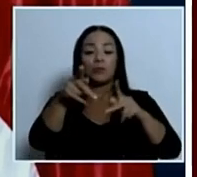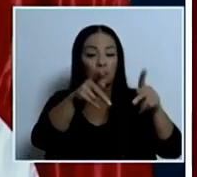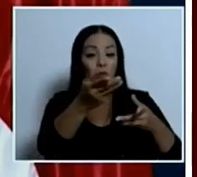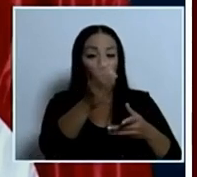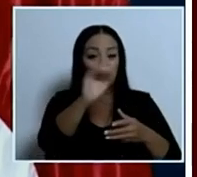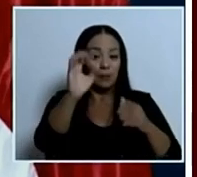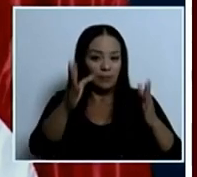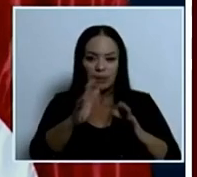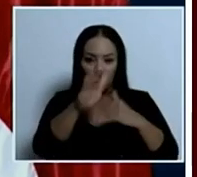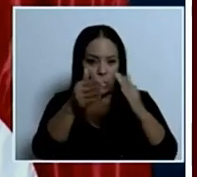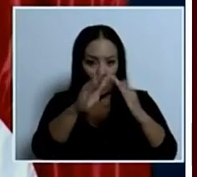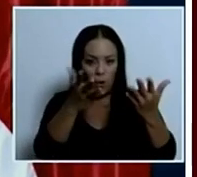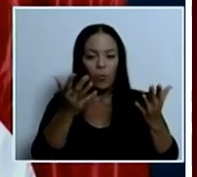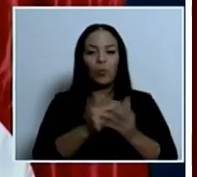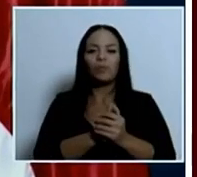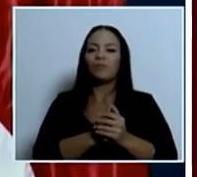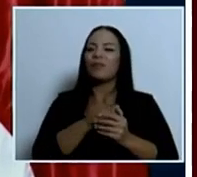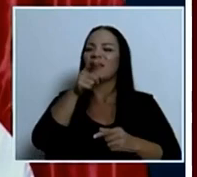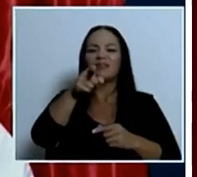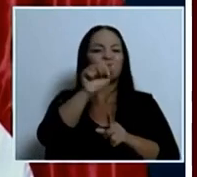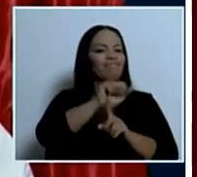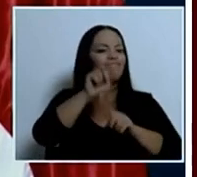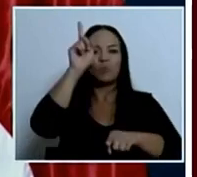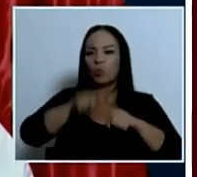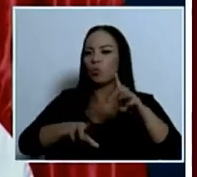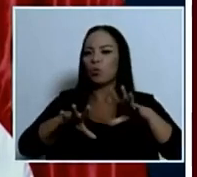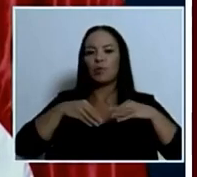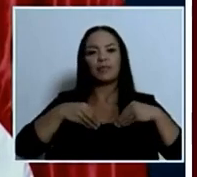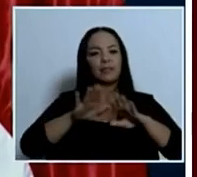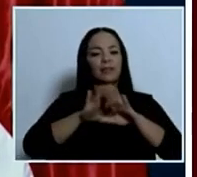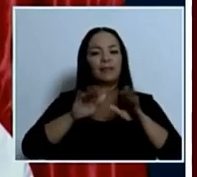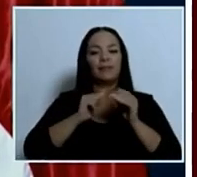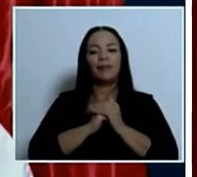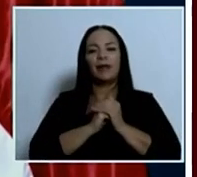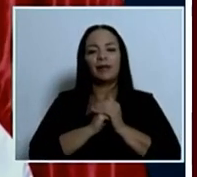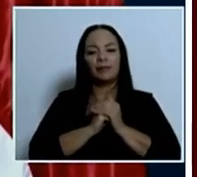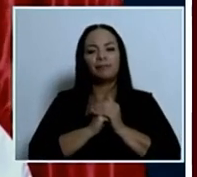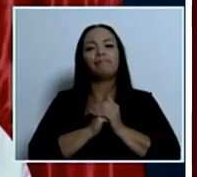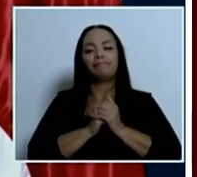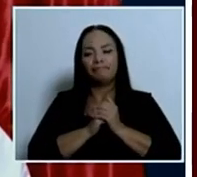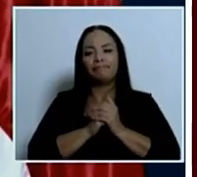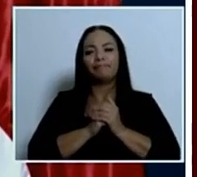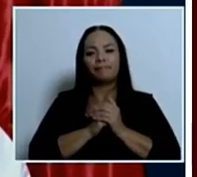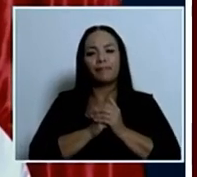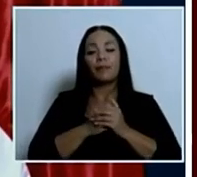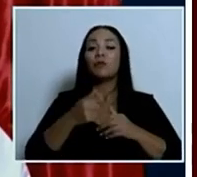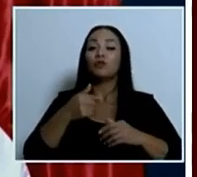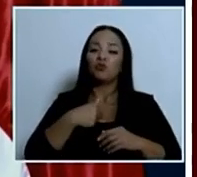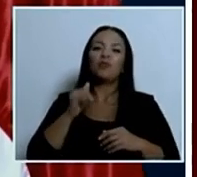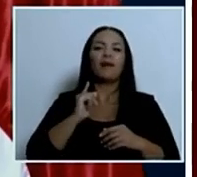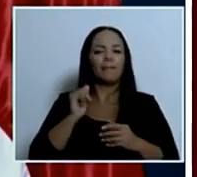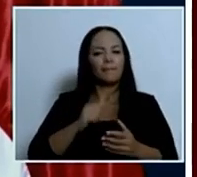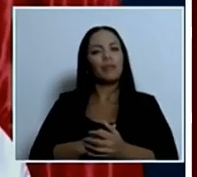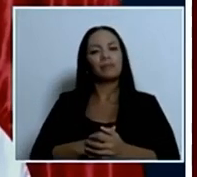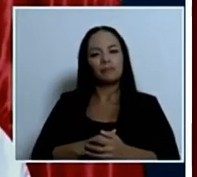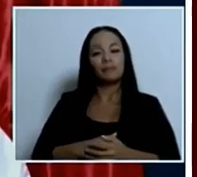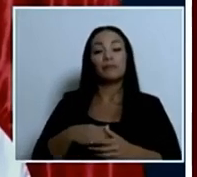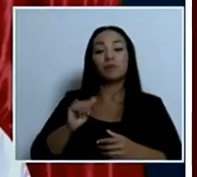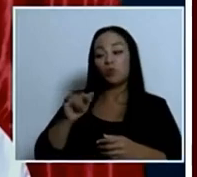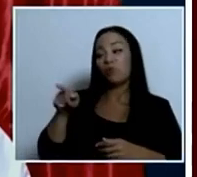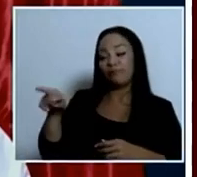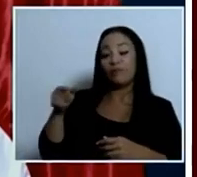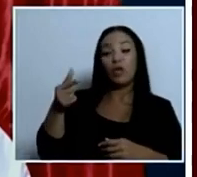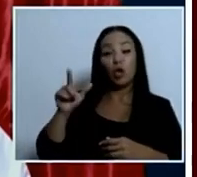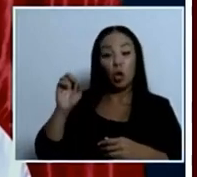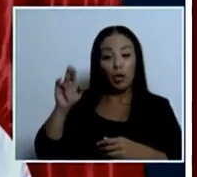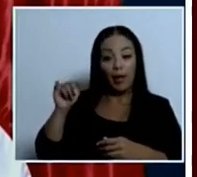es absolutamente inaceptable. Yo también le hice las mismas preguntas a la doña Gloriana que